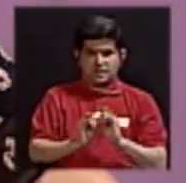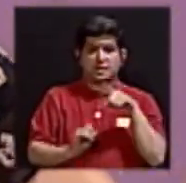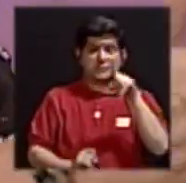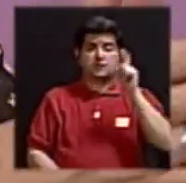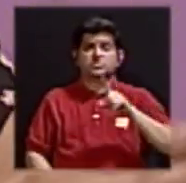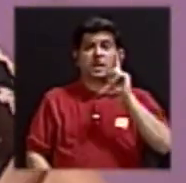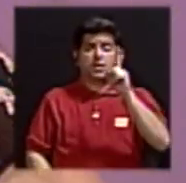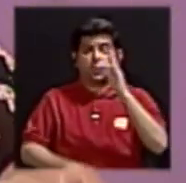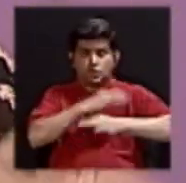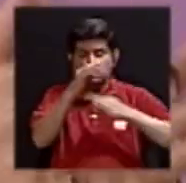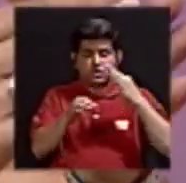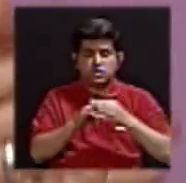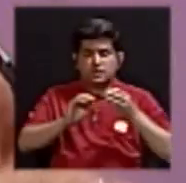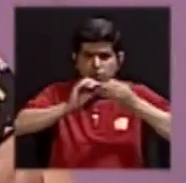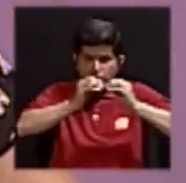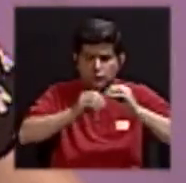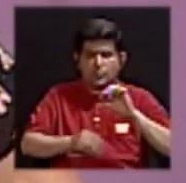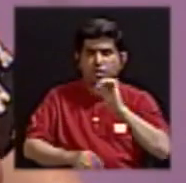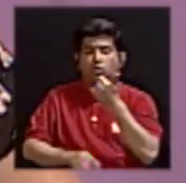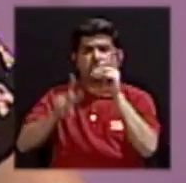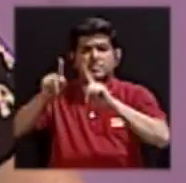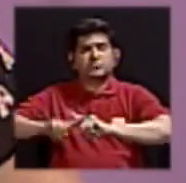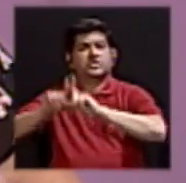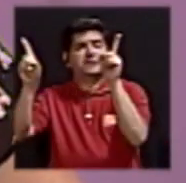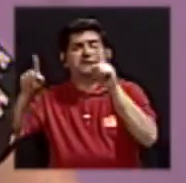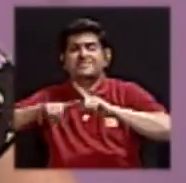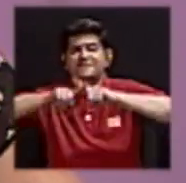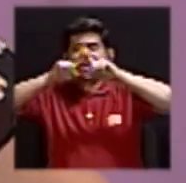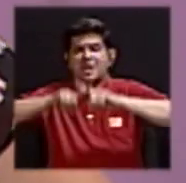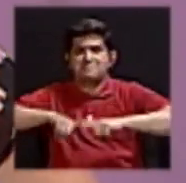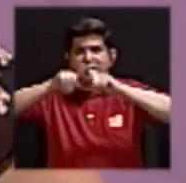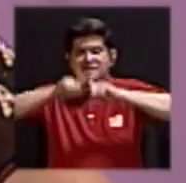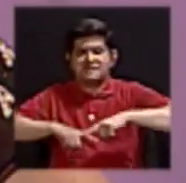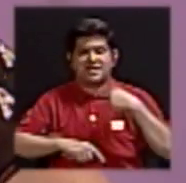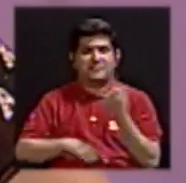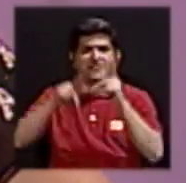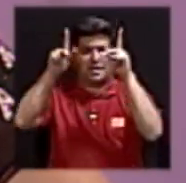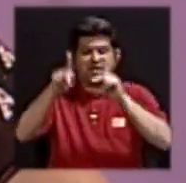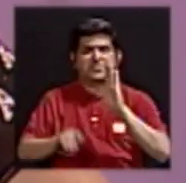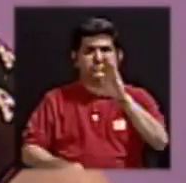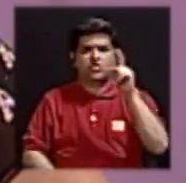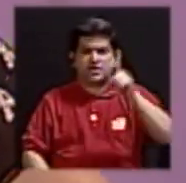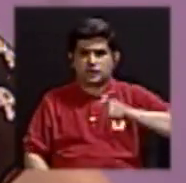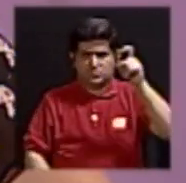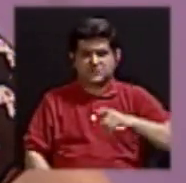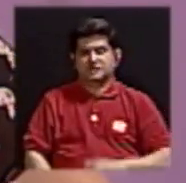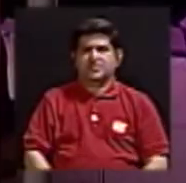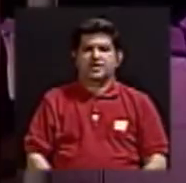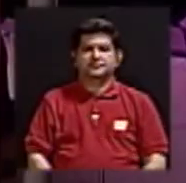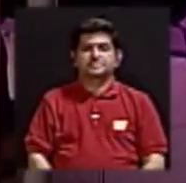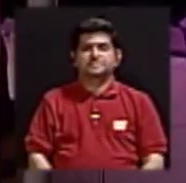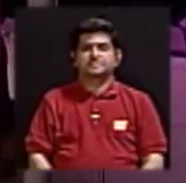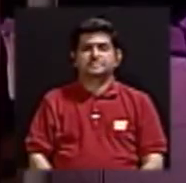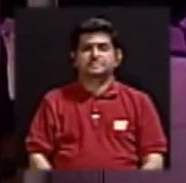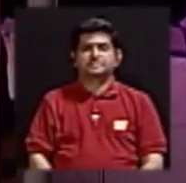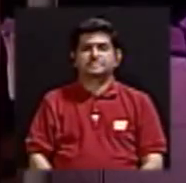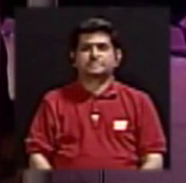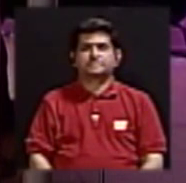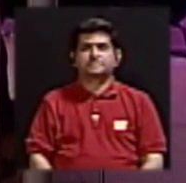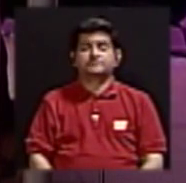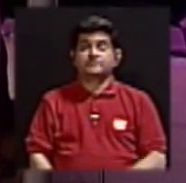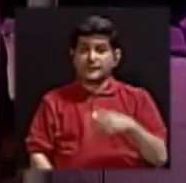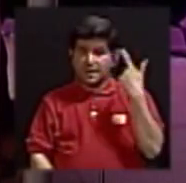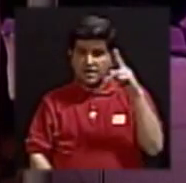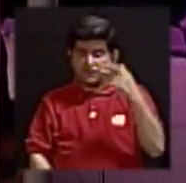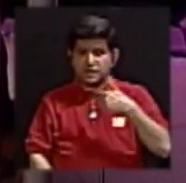necesitar una dosis, usted otra, podemos formular, dependiendo de cada persona, su necesidad. Entonces, ¿hay